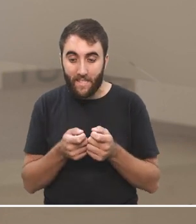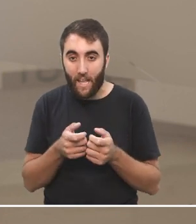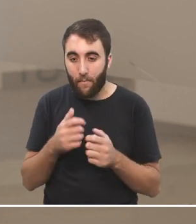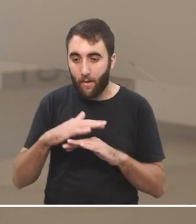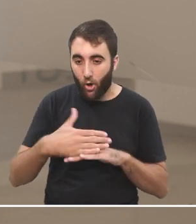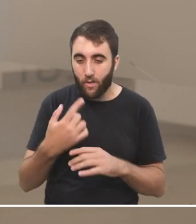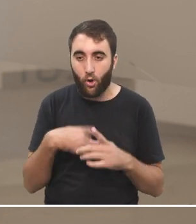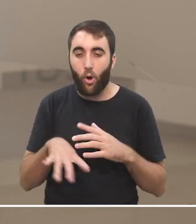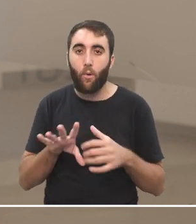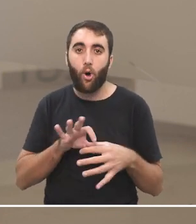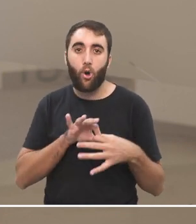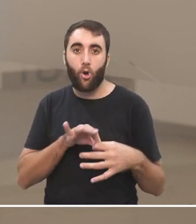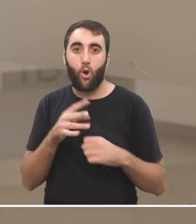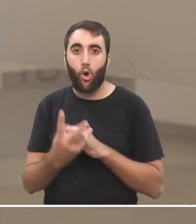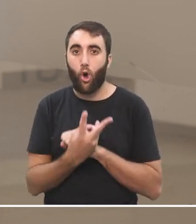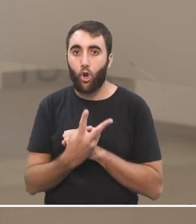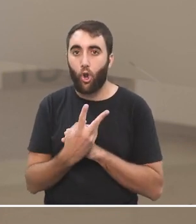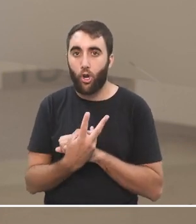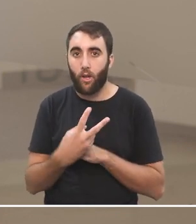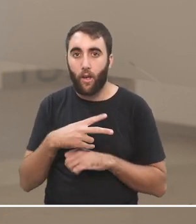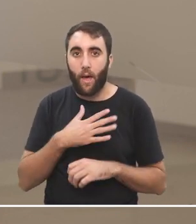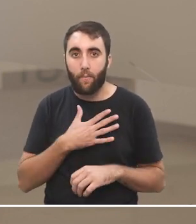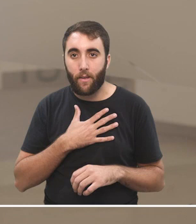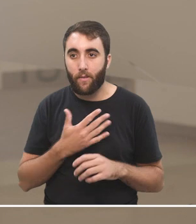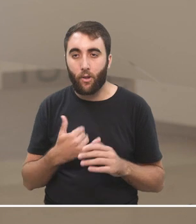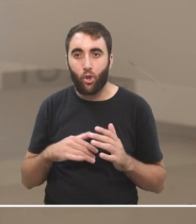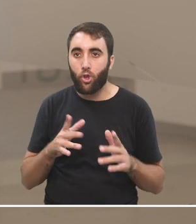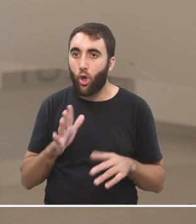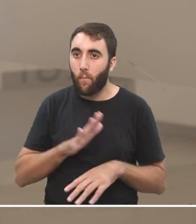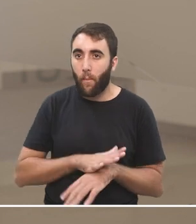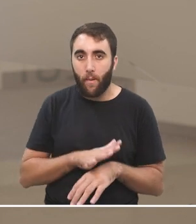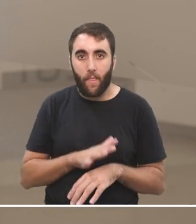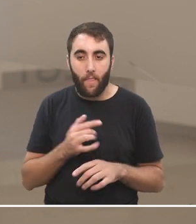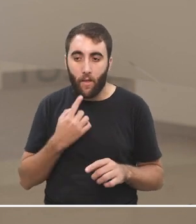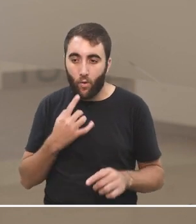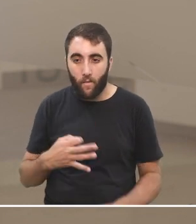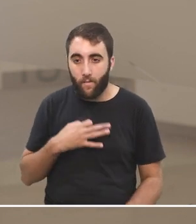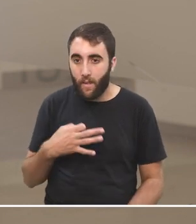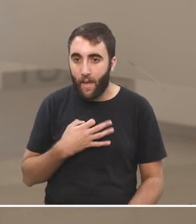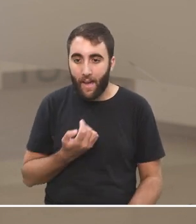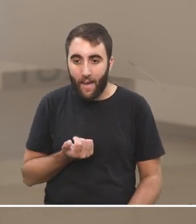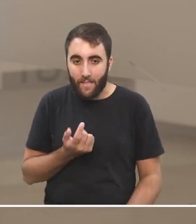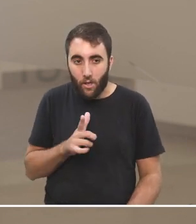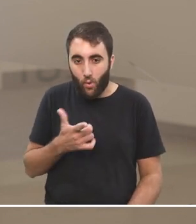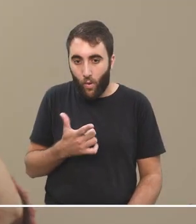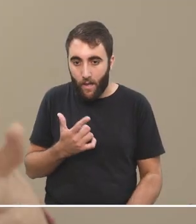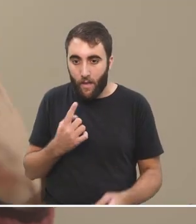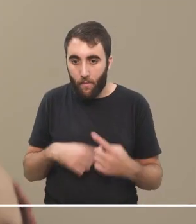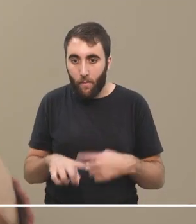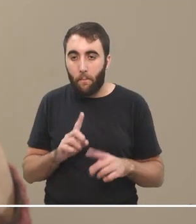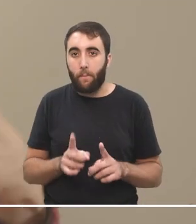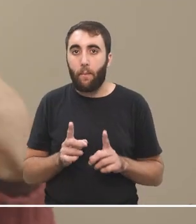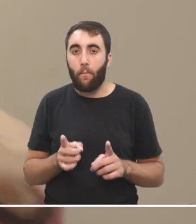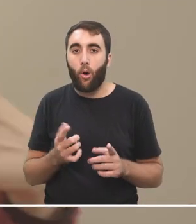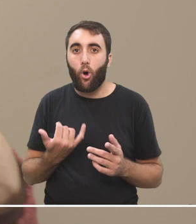control, y también son dispositivos que llenan todo el tiempo nuestras vidas, casi no hay intervalos en los cuales no